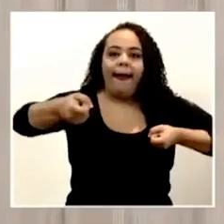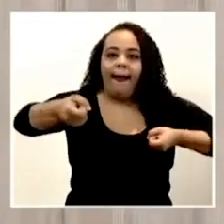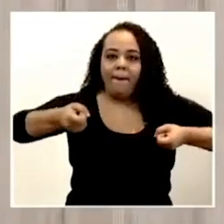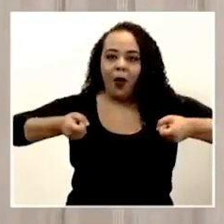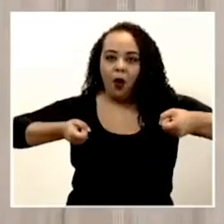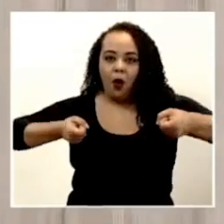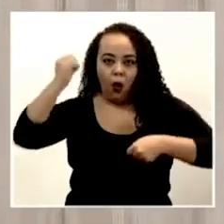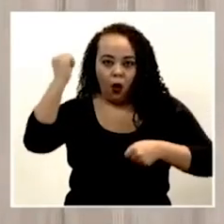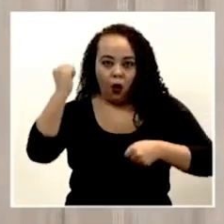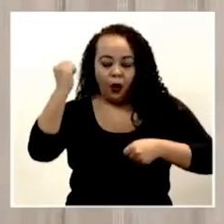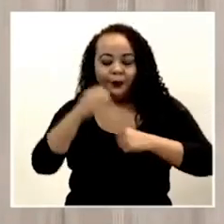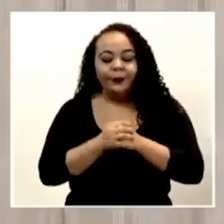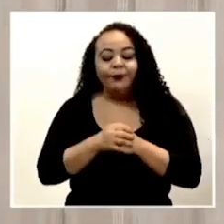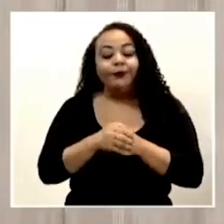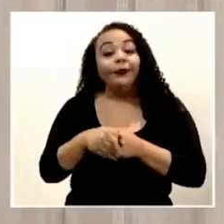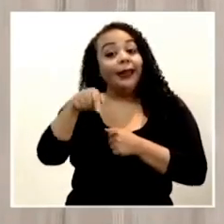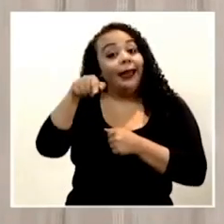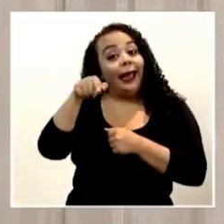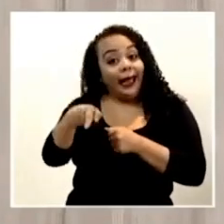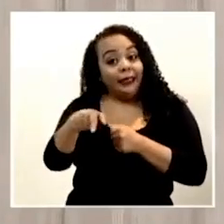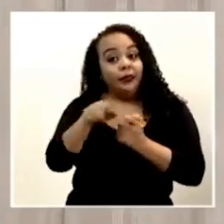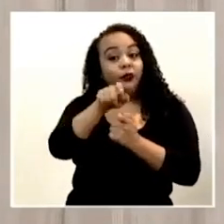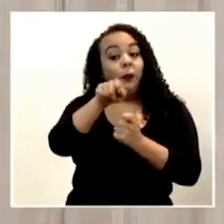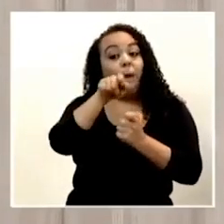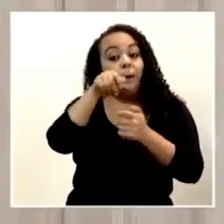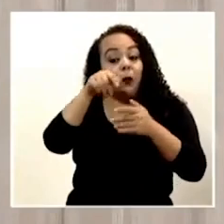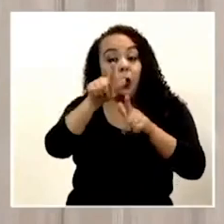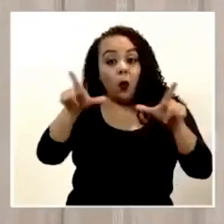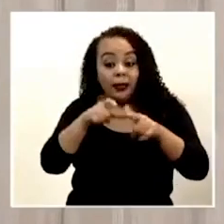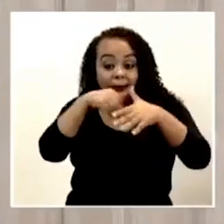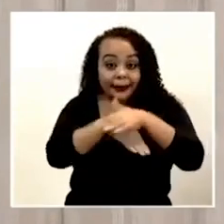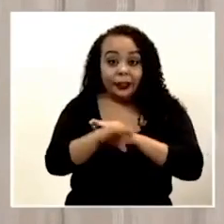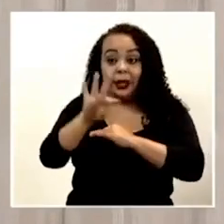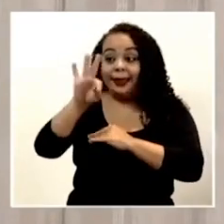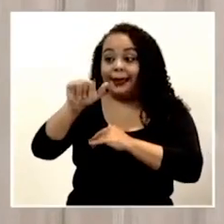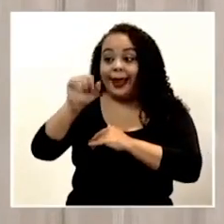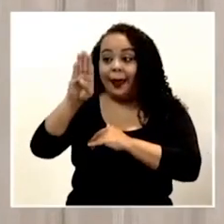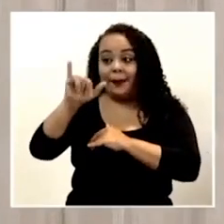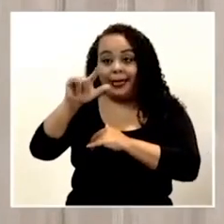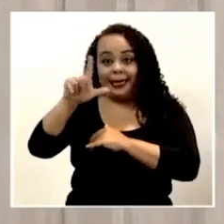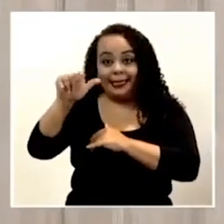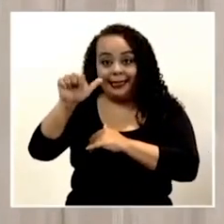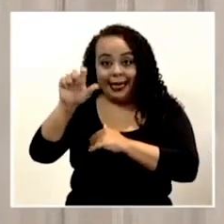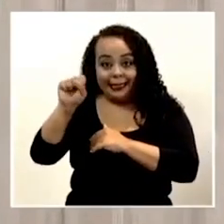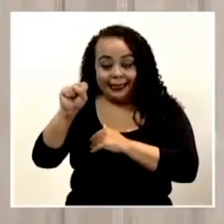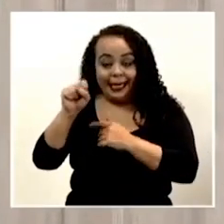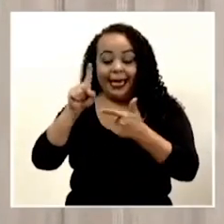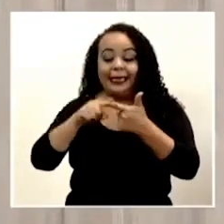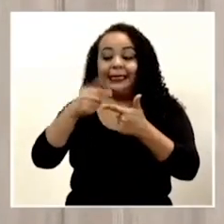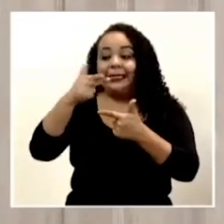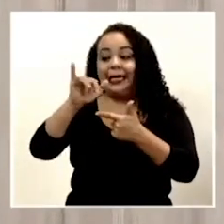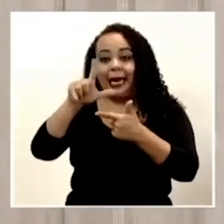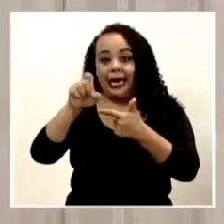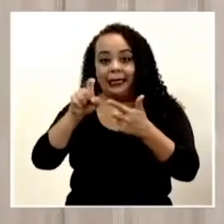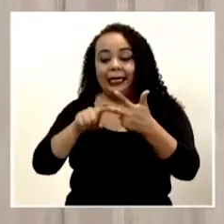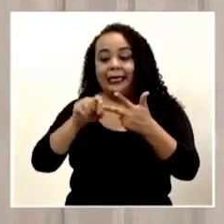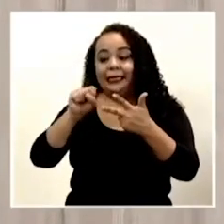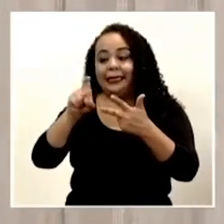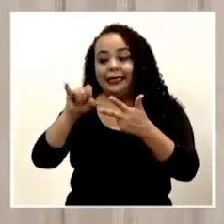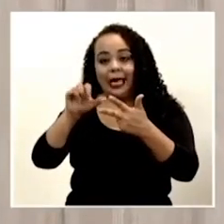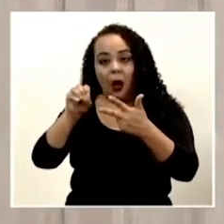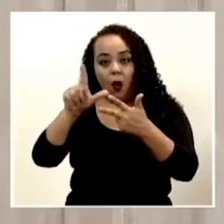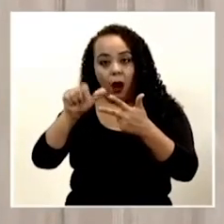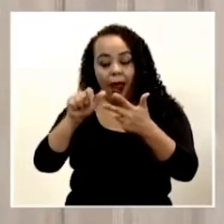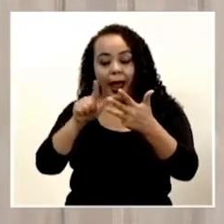Esto se da en los puntos de ingreso de tablillas en los chiles, zigzaola, pasocanoas